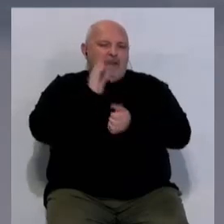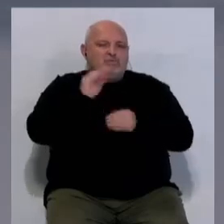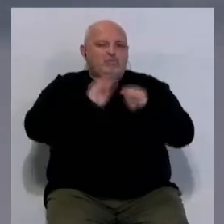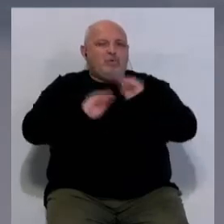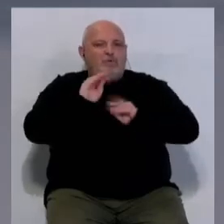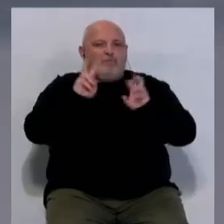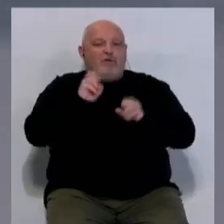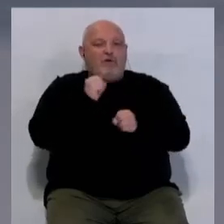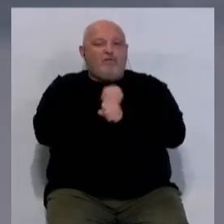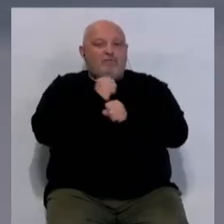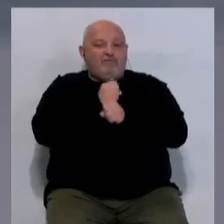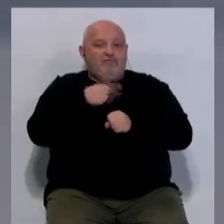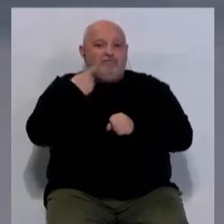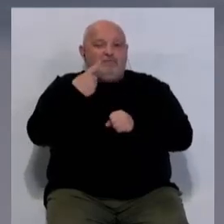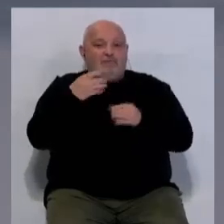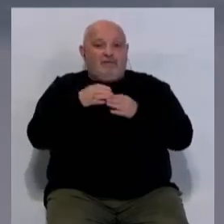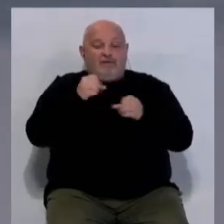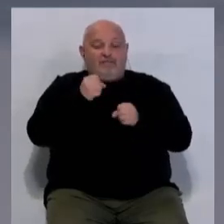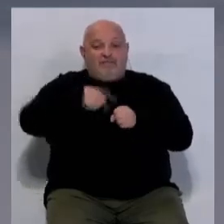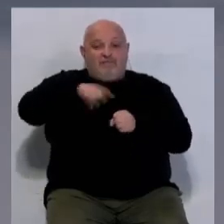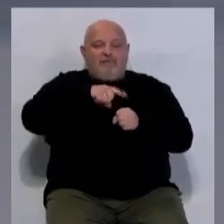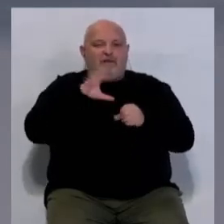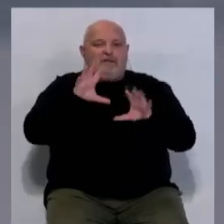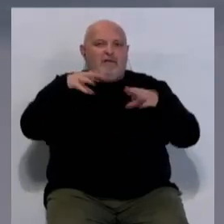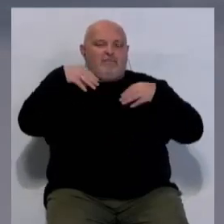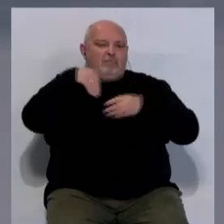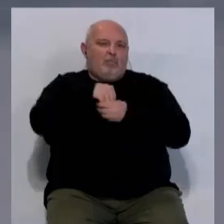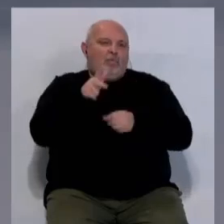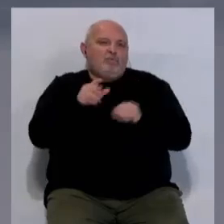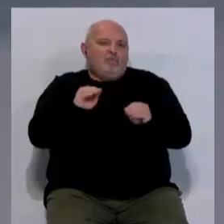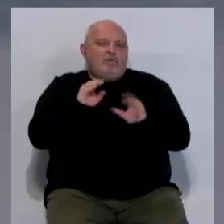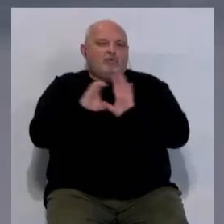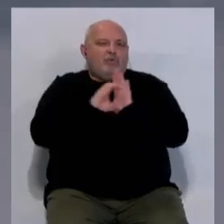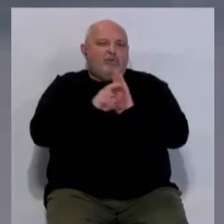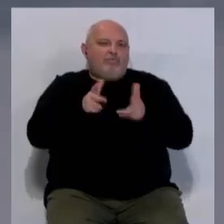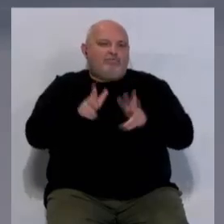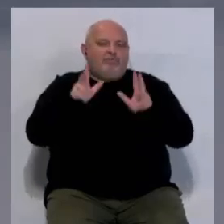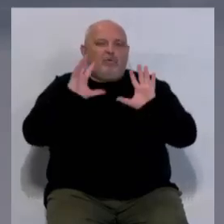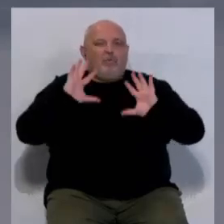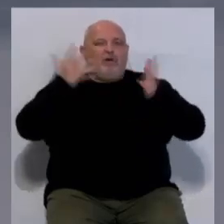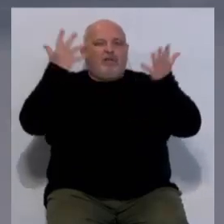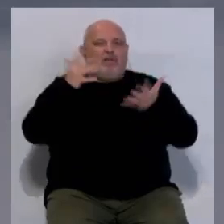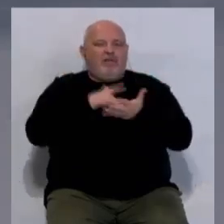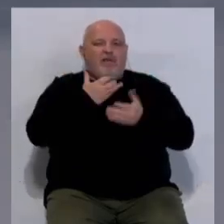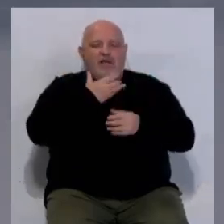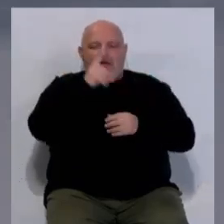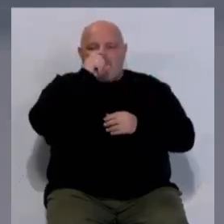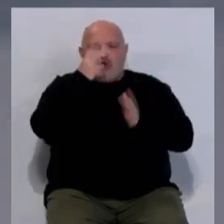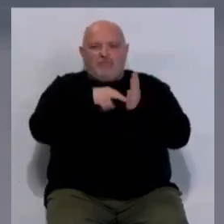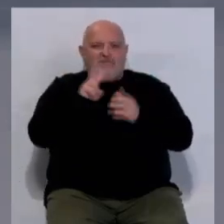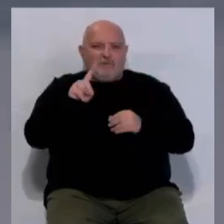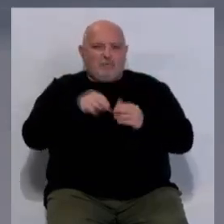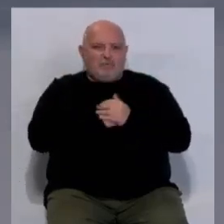solución de los obreros que, según la defensa, estaban ejerciendo un derecho constitucional durante la huelga del año 2021.